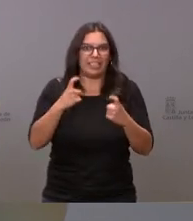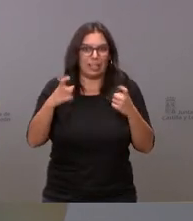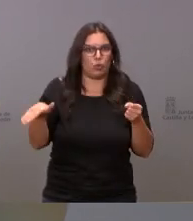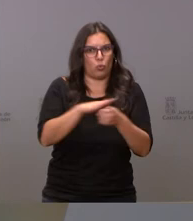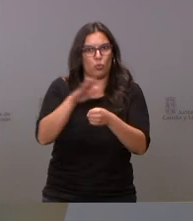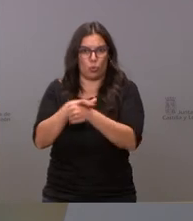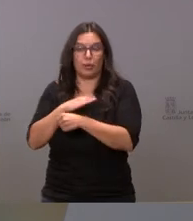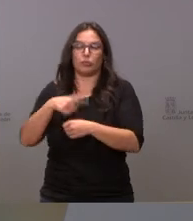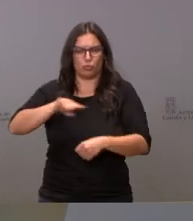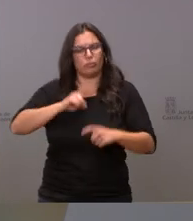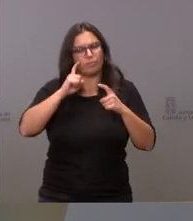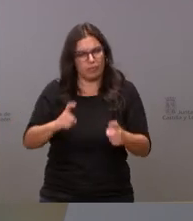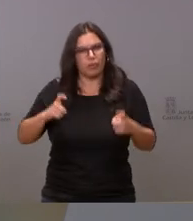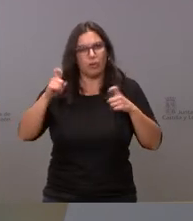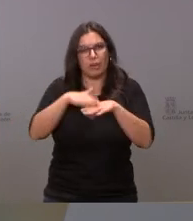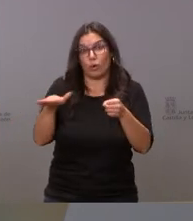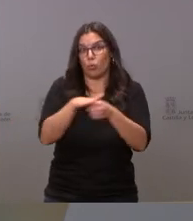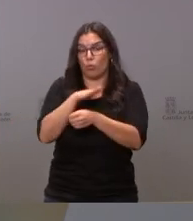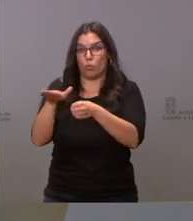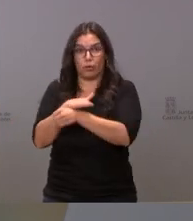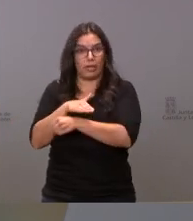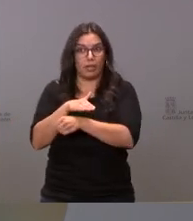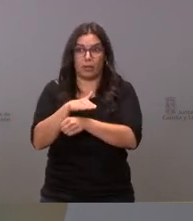nos esforzaremos porque esas coberturas sean